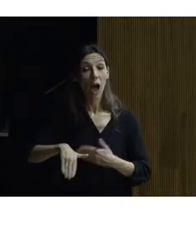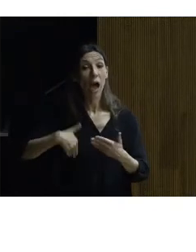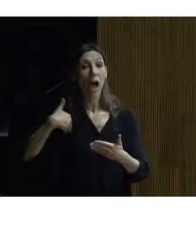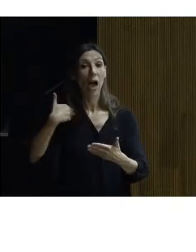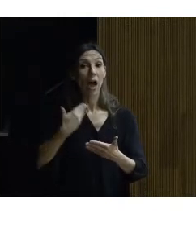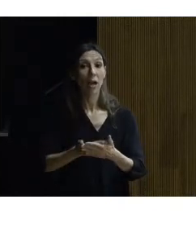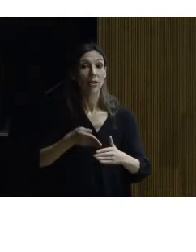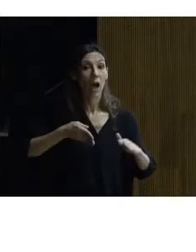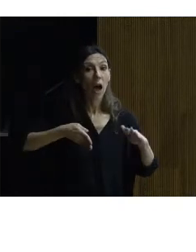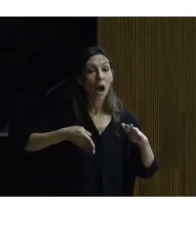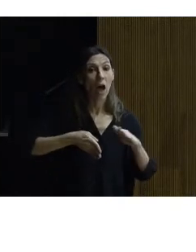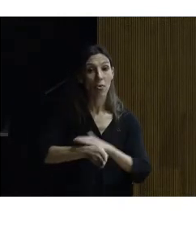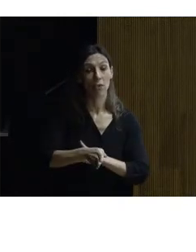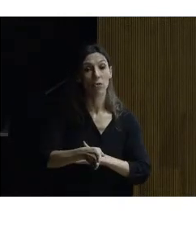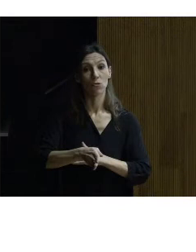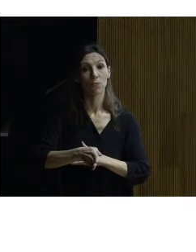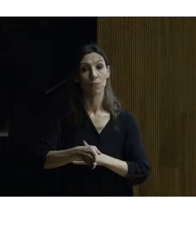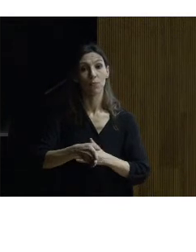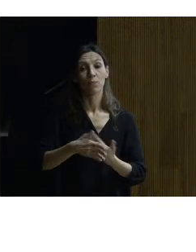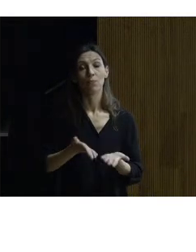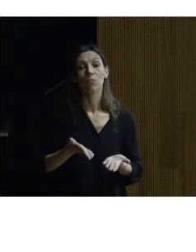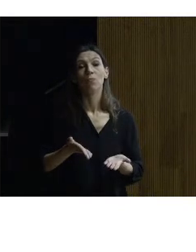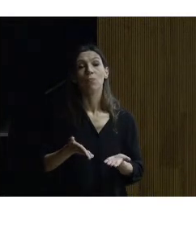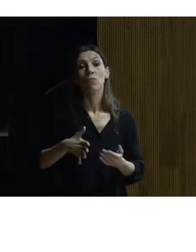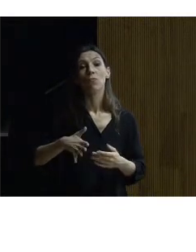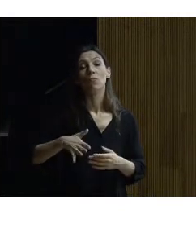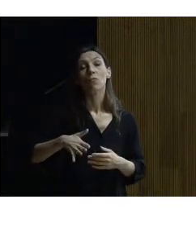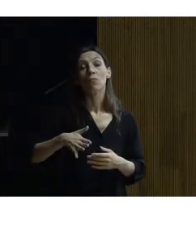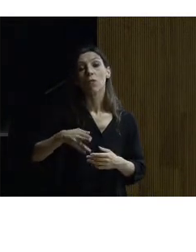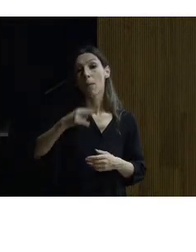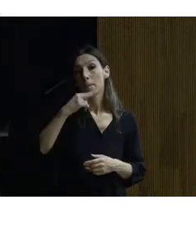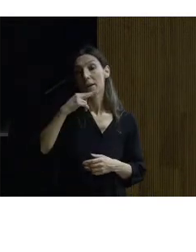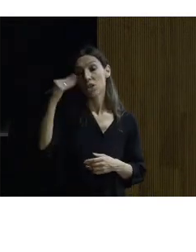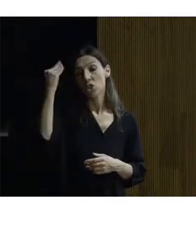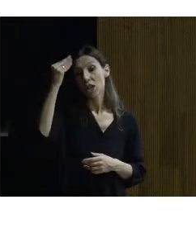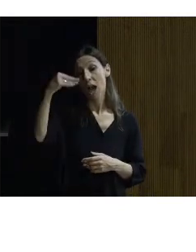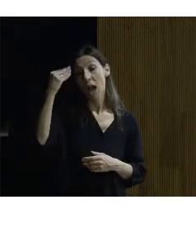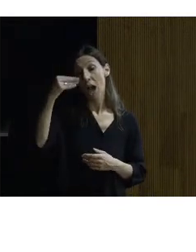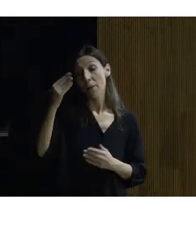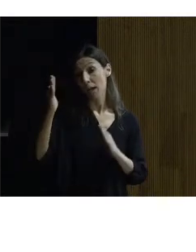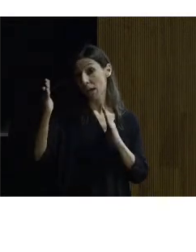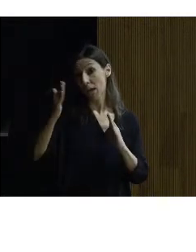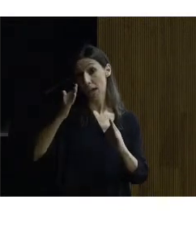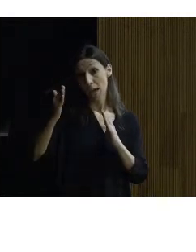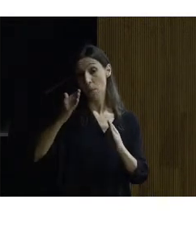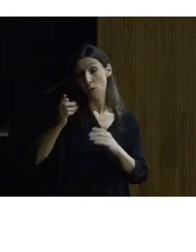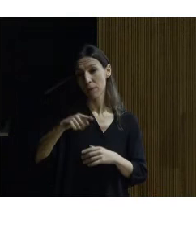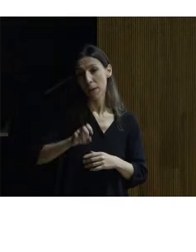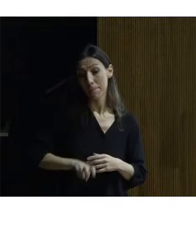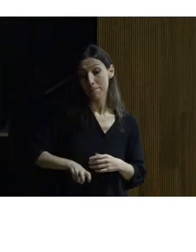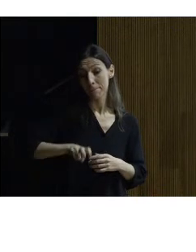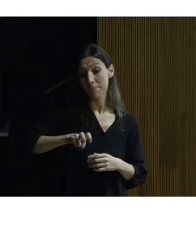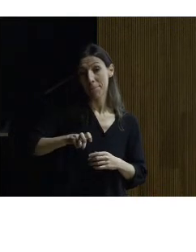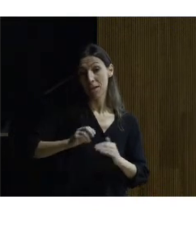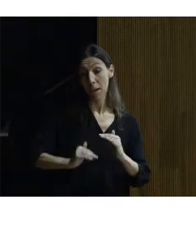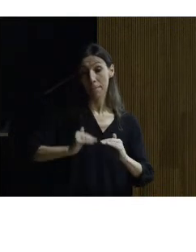estos baños árabes estos baños árabes esto es lo que existía en un momento había que subir estos dos peldaños otros dos peldaños